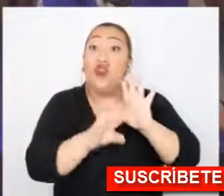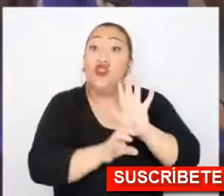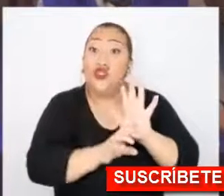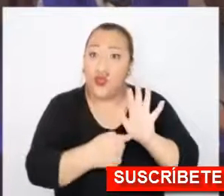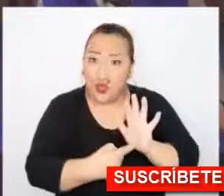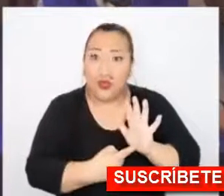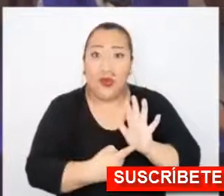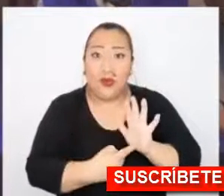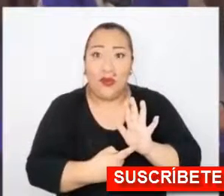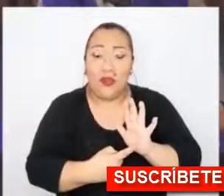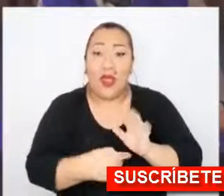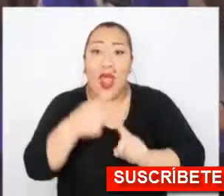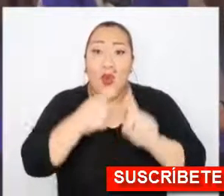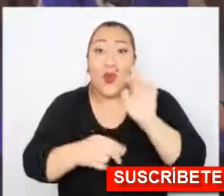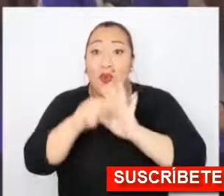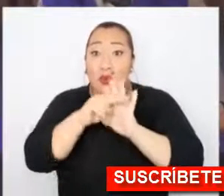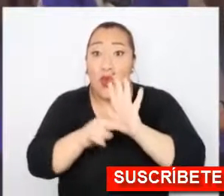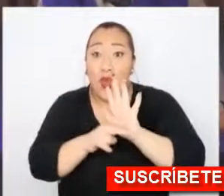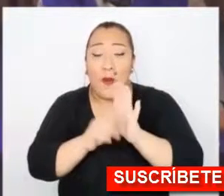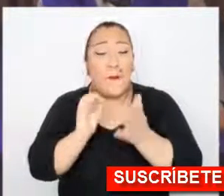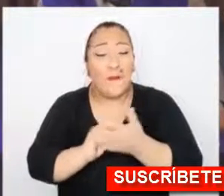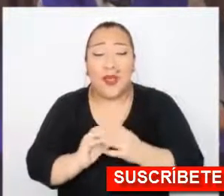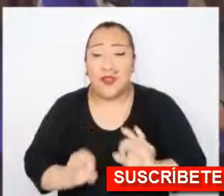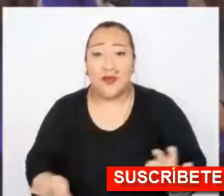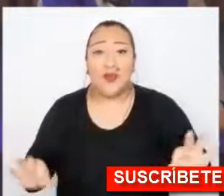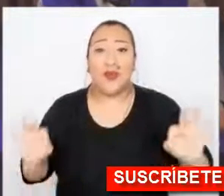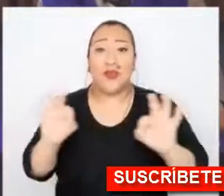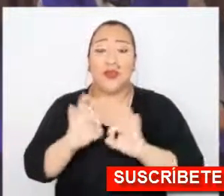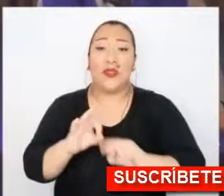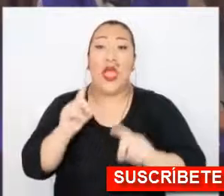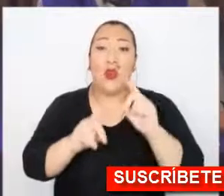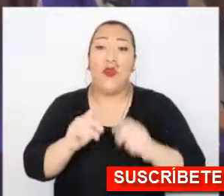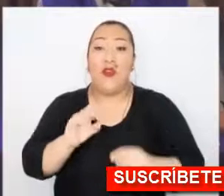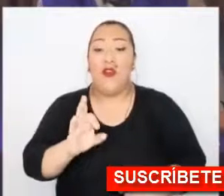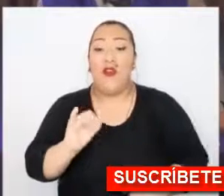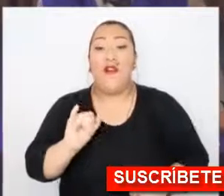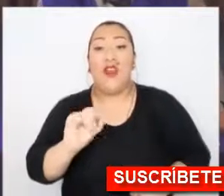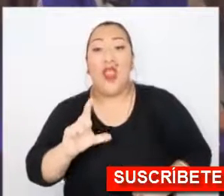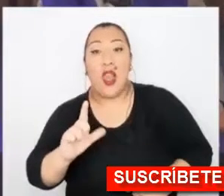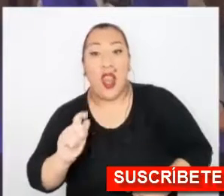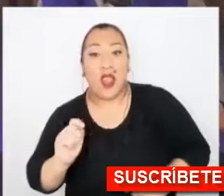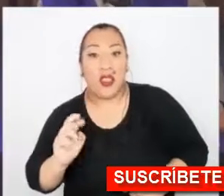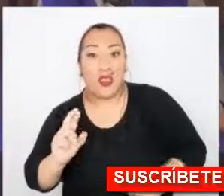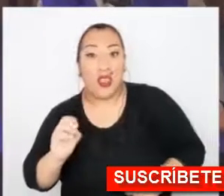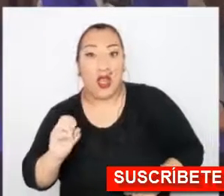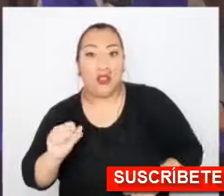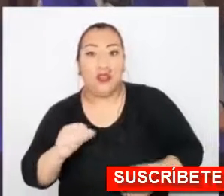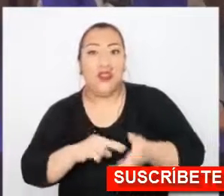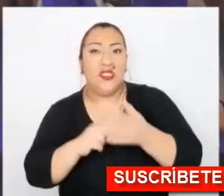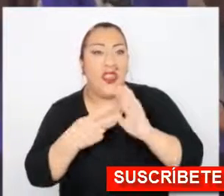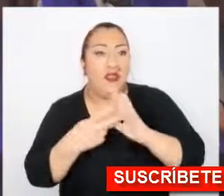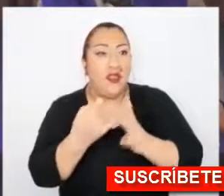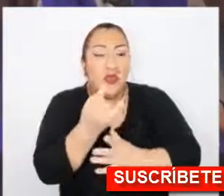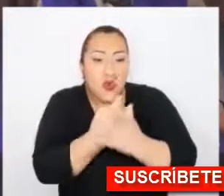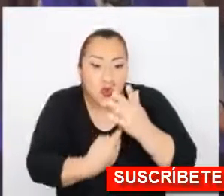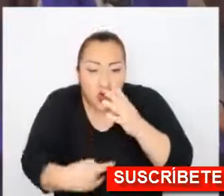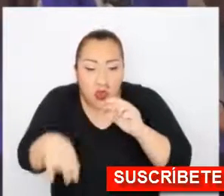constitucionales, ciertas normas y, sobre todo, ciertos filtros de ética pública.